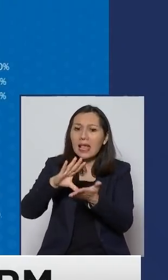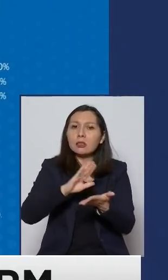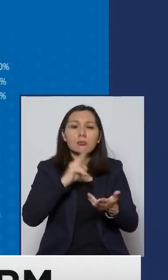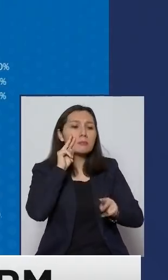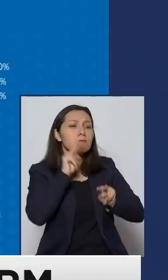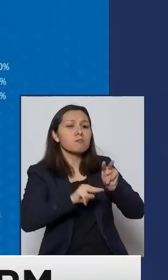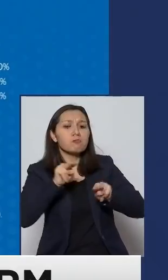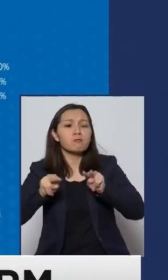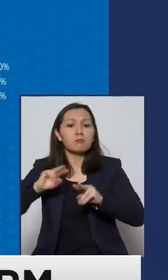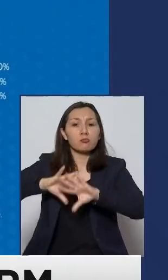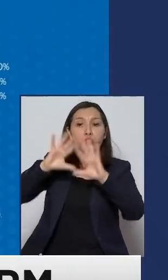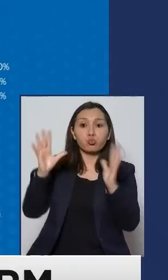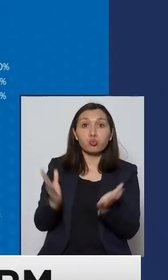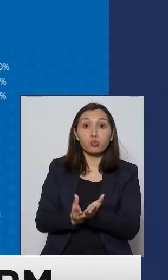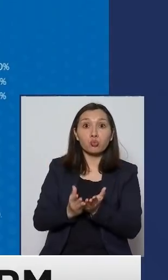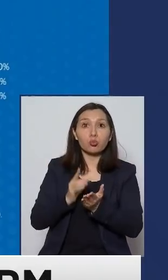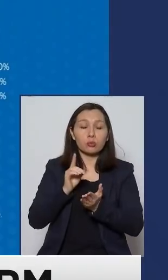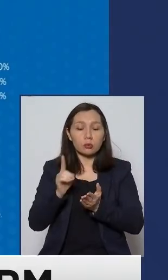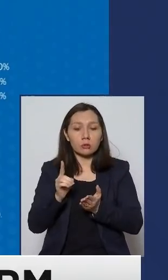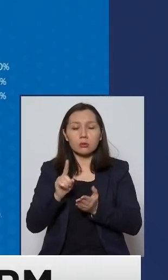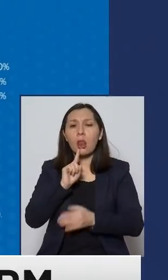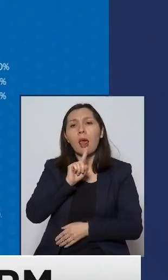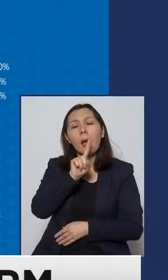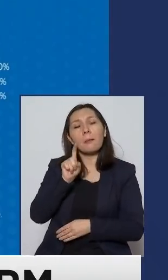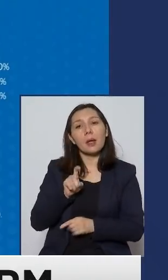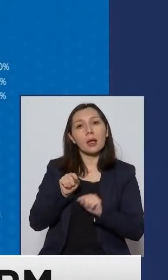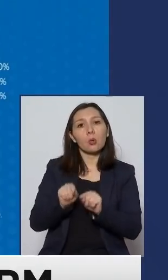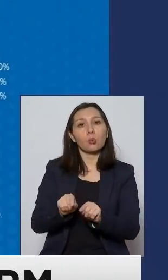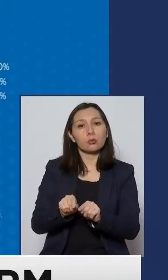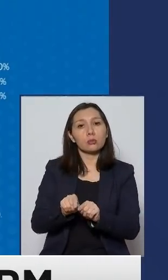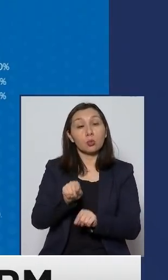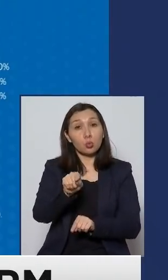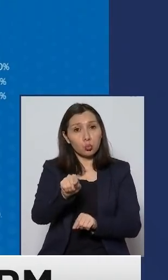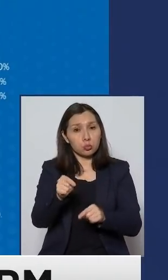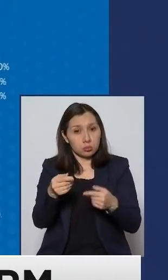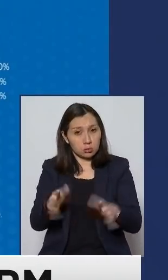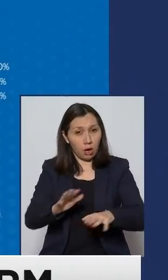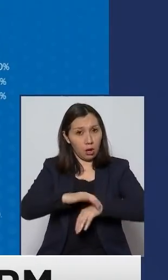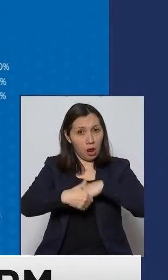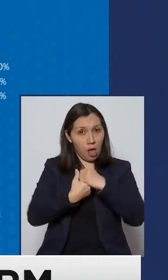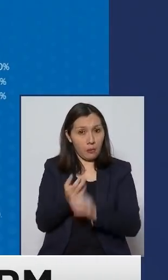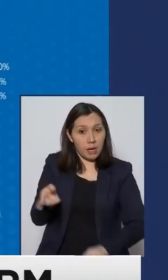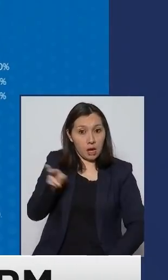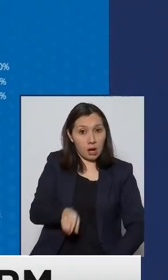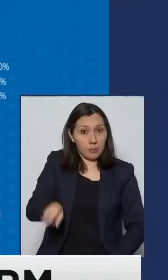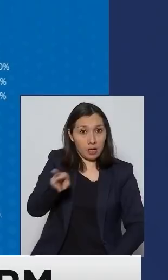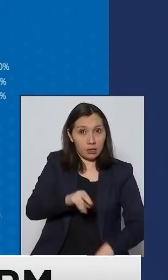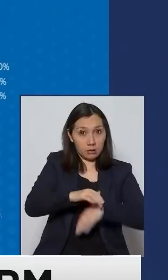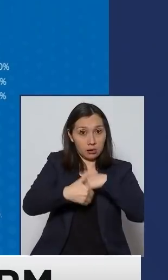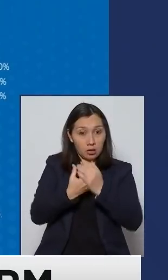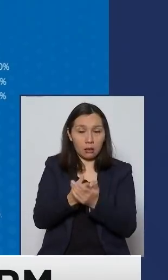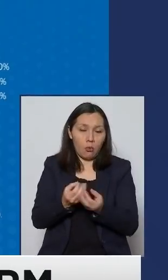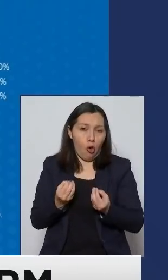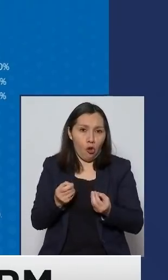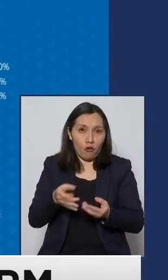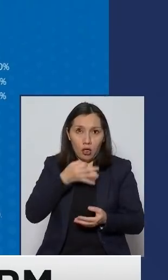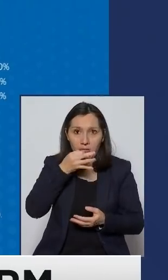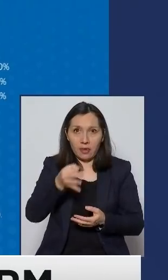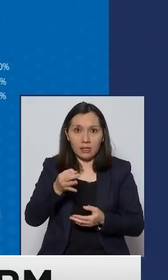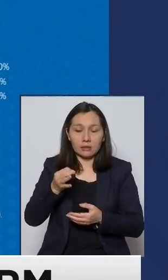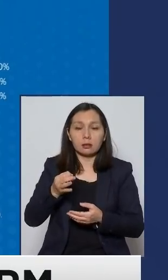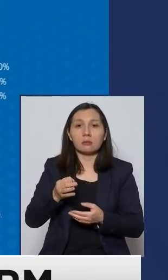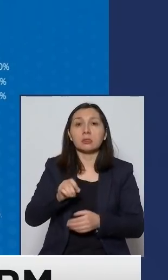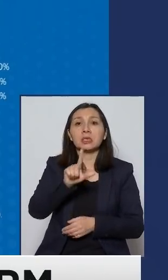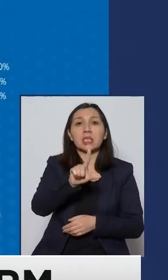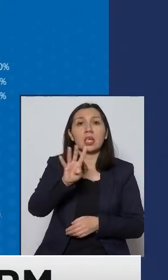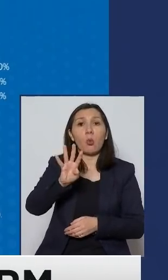en el mundo a la pregunta usted se lava las manos frecuentemente que es una medida obvia el